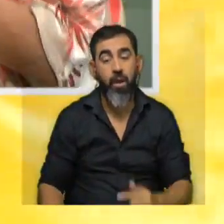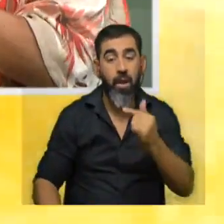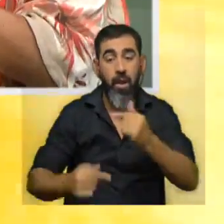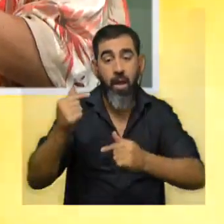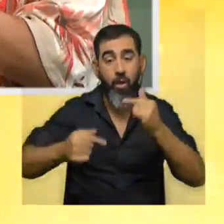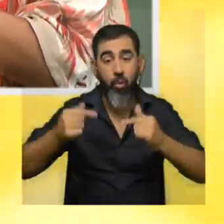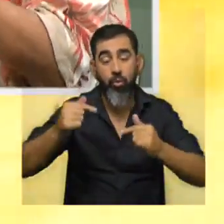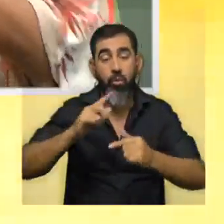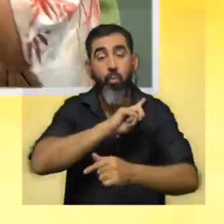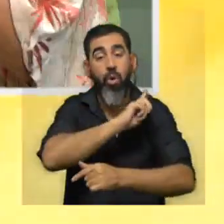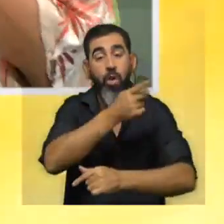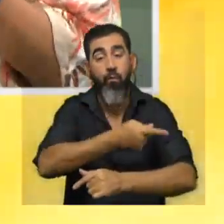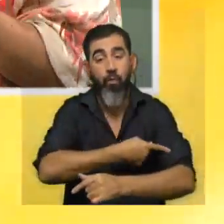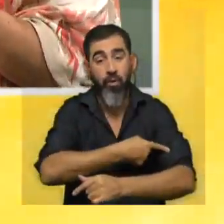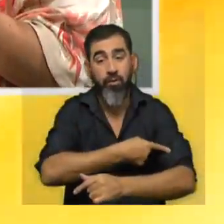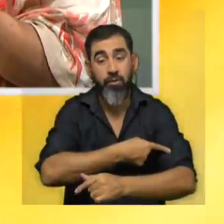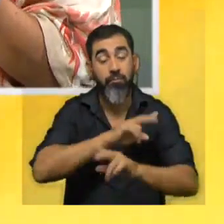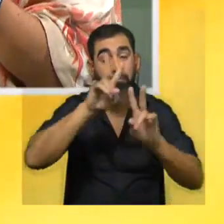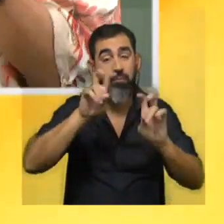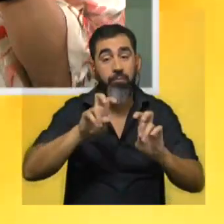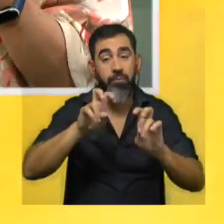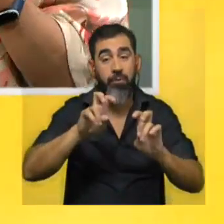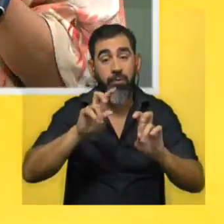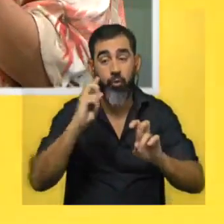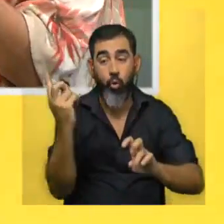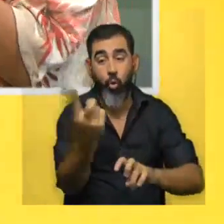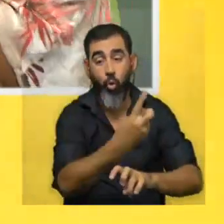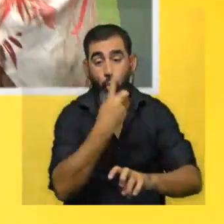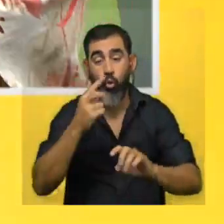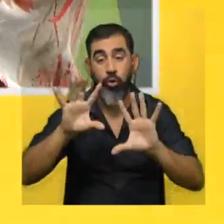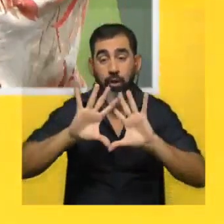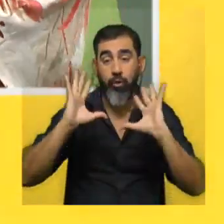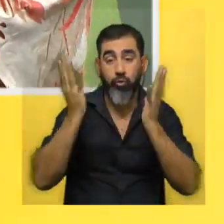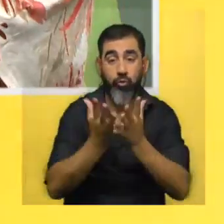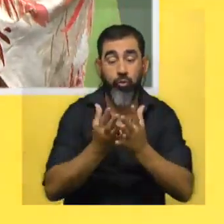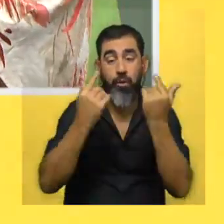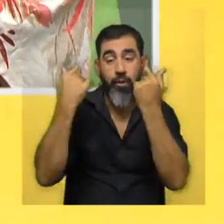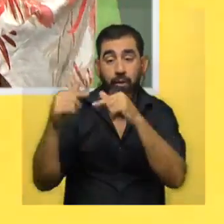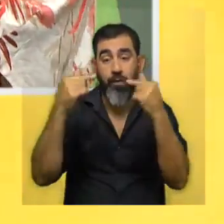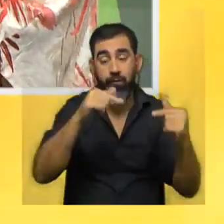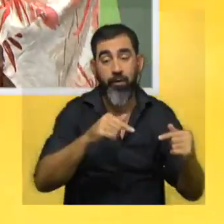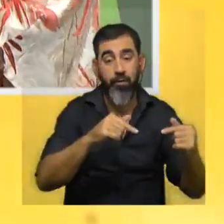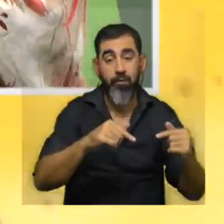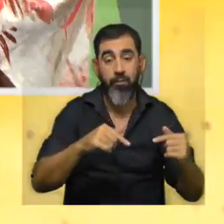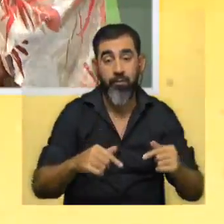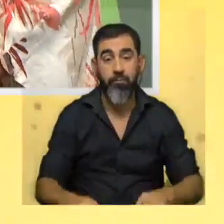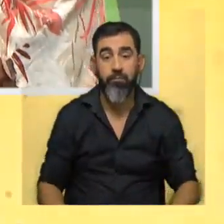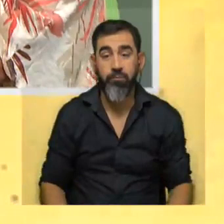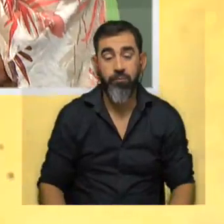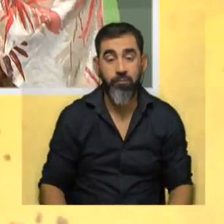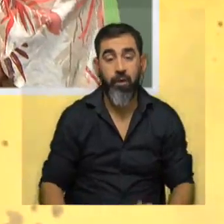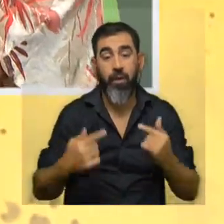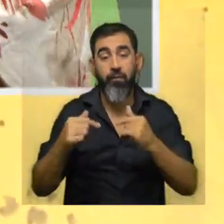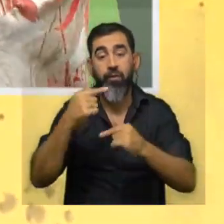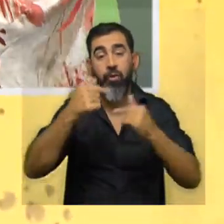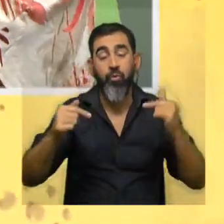debido a esta fuerza como está vinculada a la rotación de la tierra es diferente o afecta diferente a